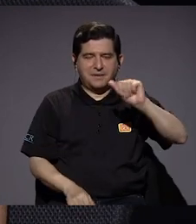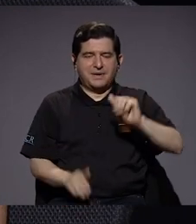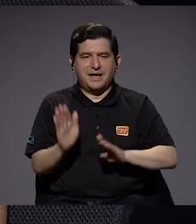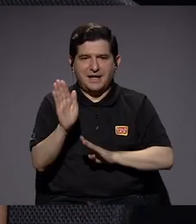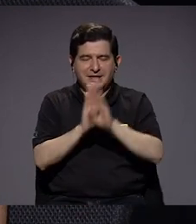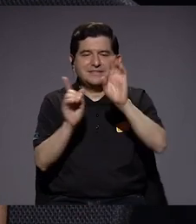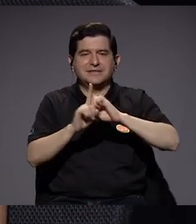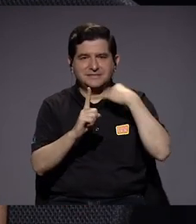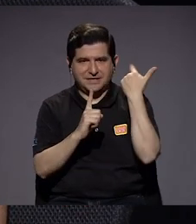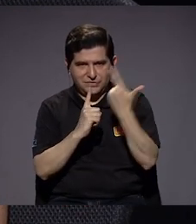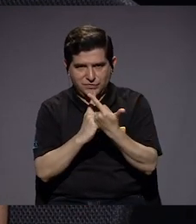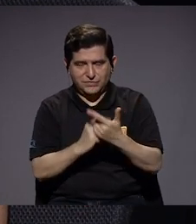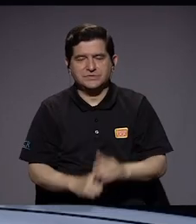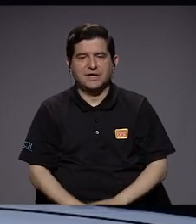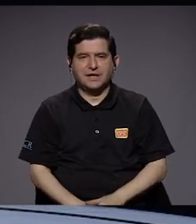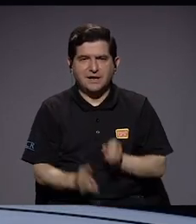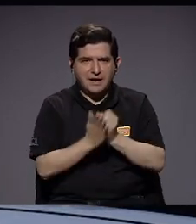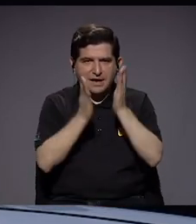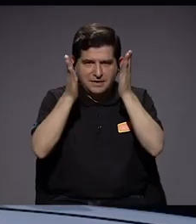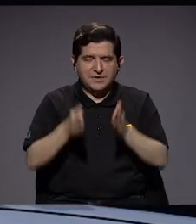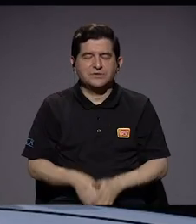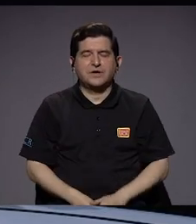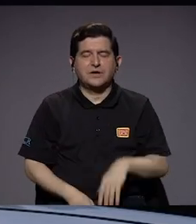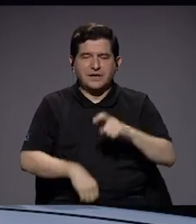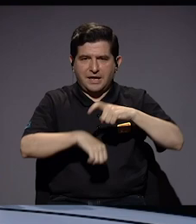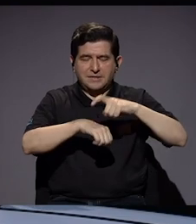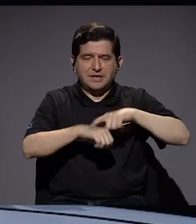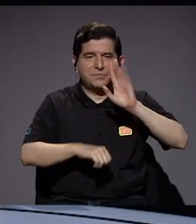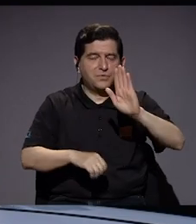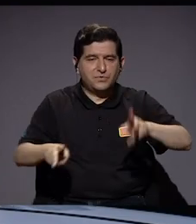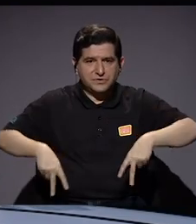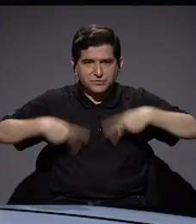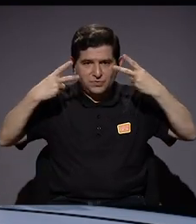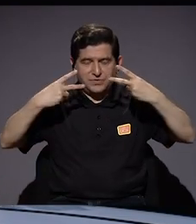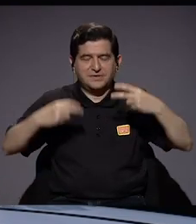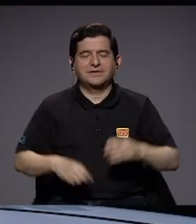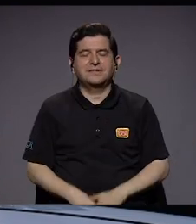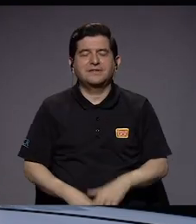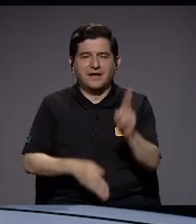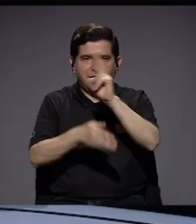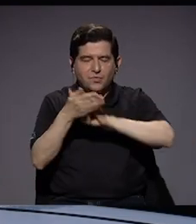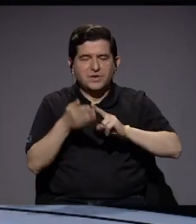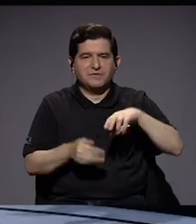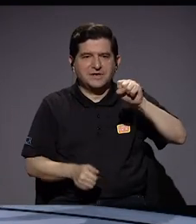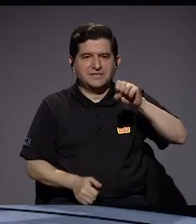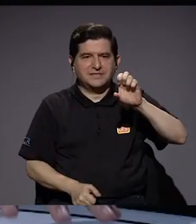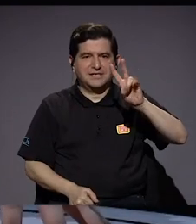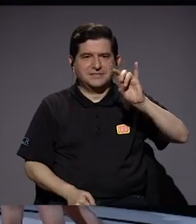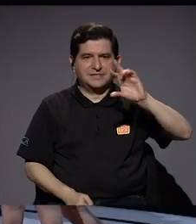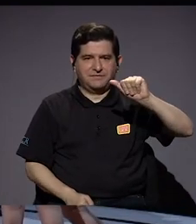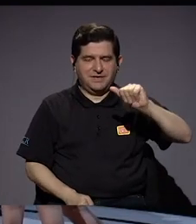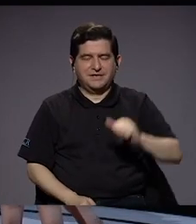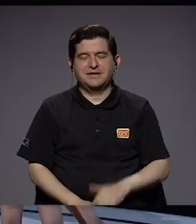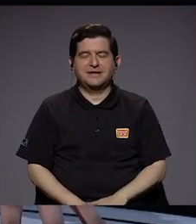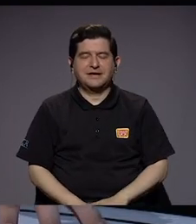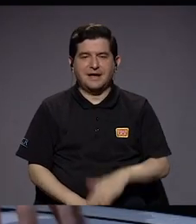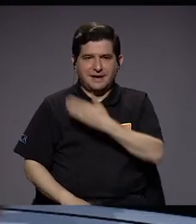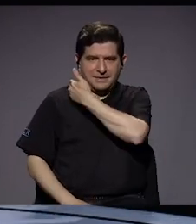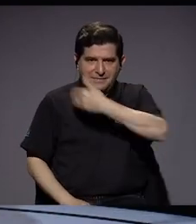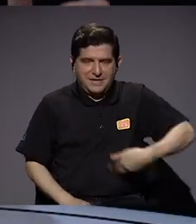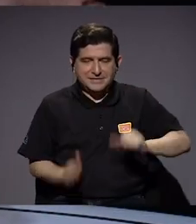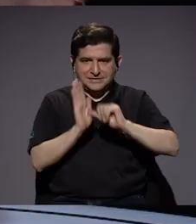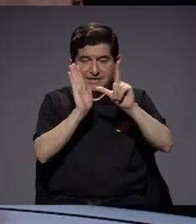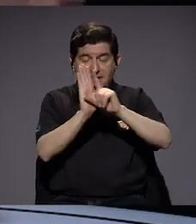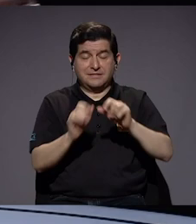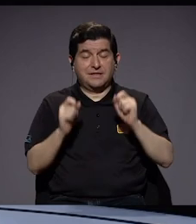también máster en Desarrollo Social, fue investigadora en una temporada de su vida a la Universidad de Sevilla, presidenta de la Asamblea Legislativa,